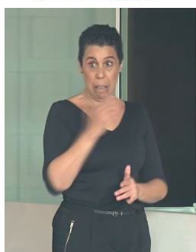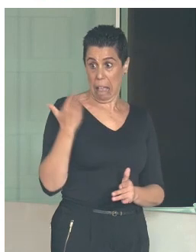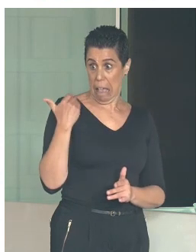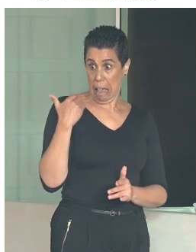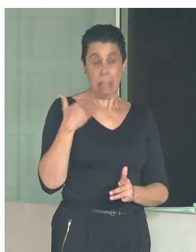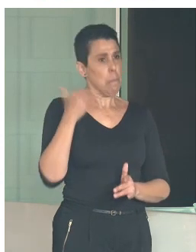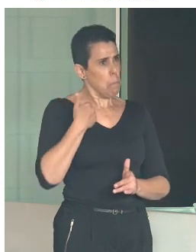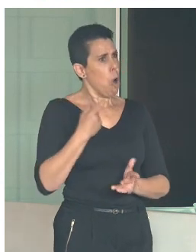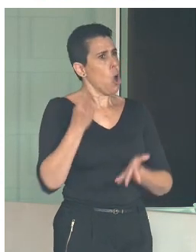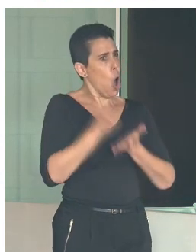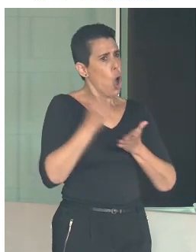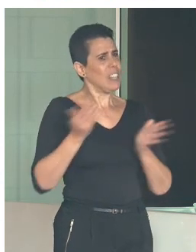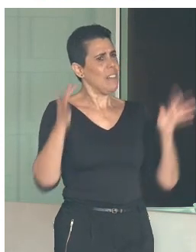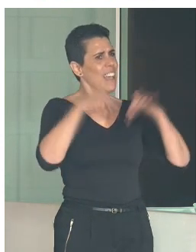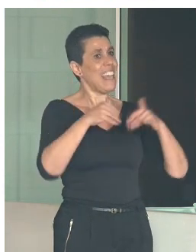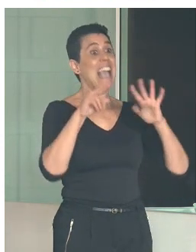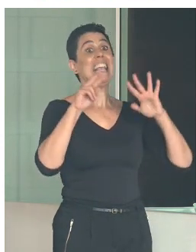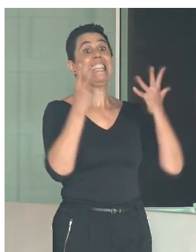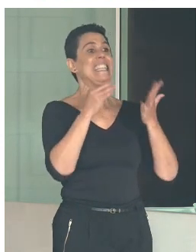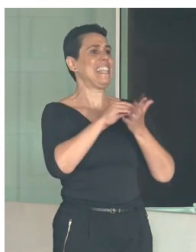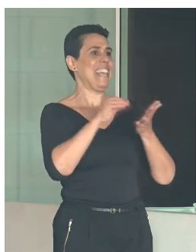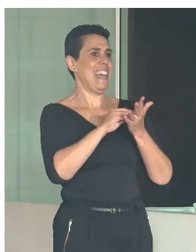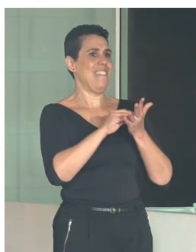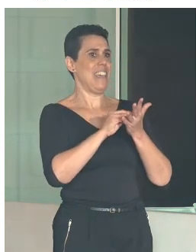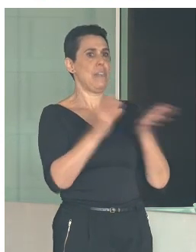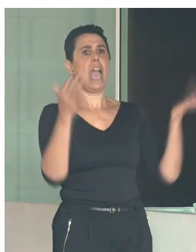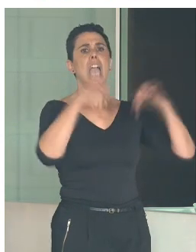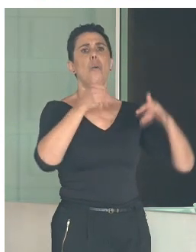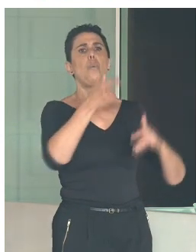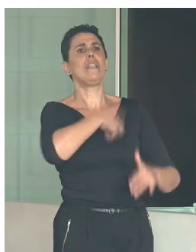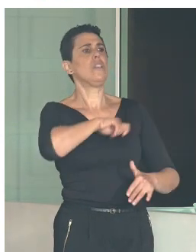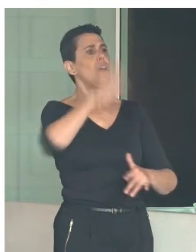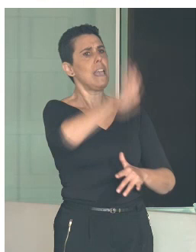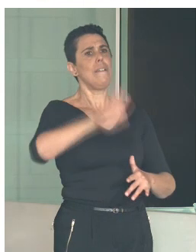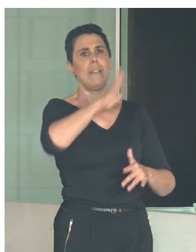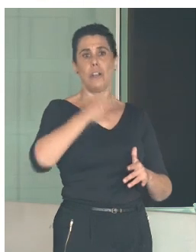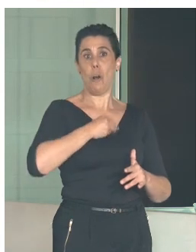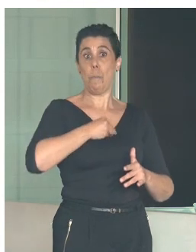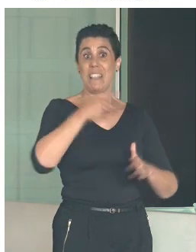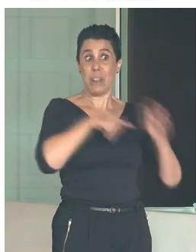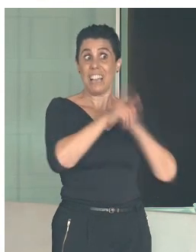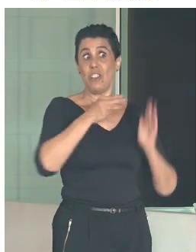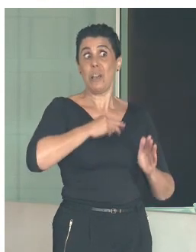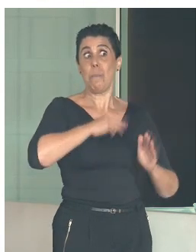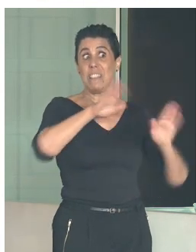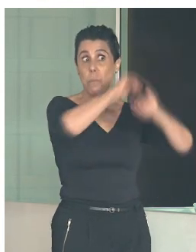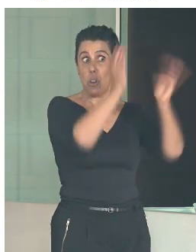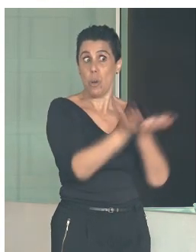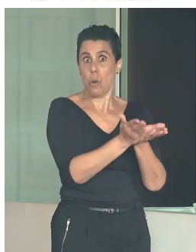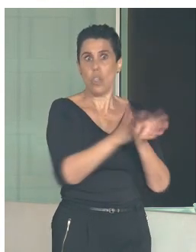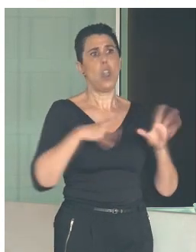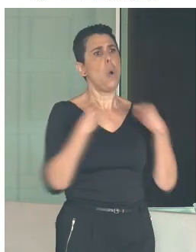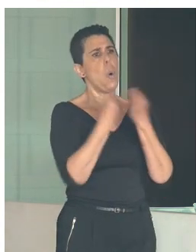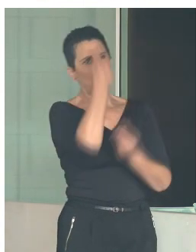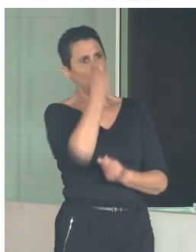otro encuentro, que ha sido el séptimo encuentro ibérico de gestores de patrimonio mundial, donde también hemos tenido la ocasión, pero en este caso, junto con Portugal,